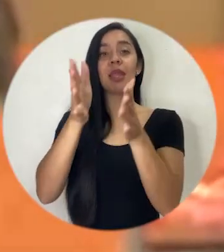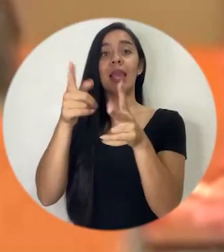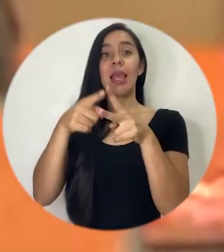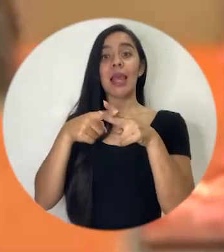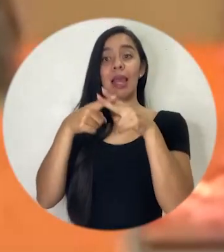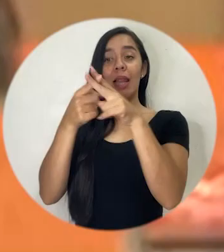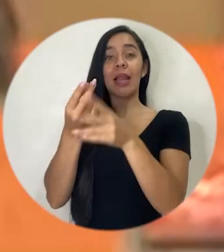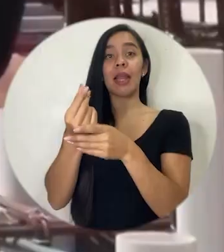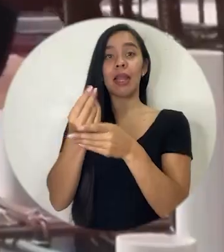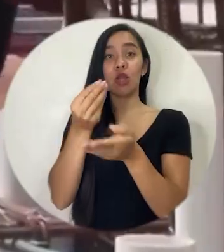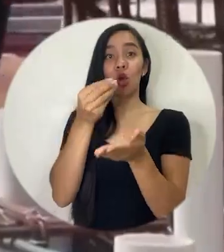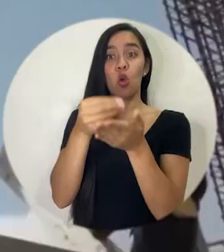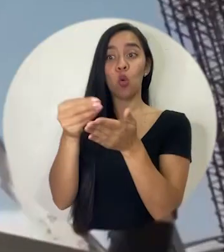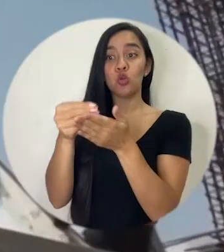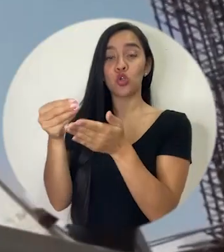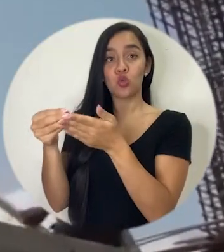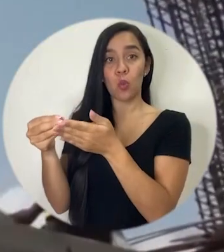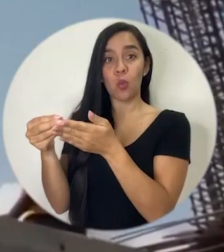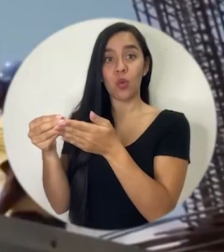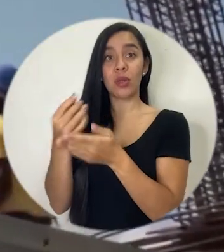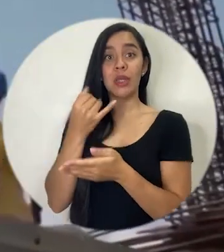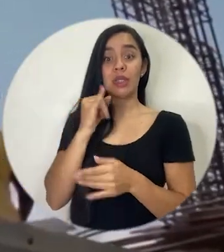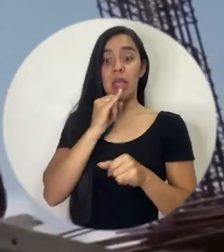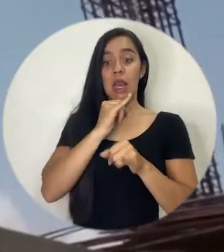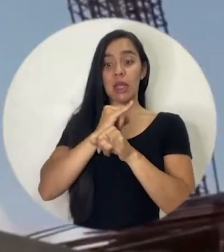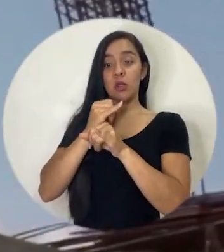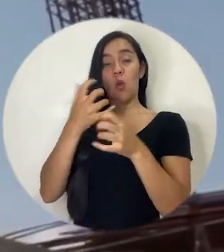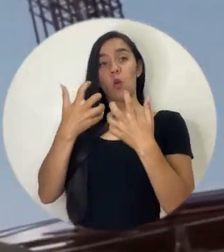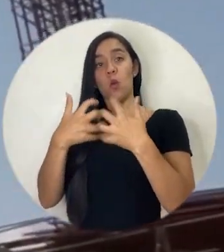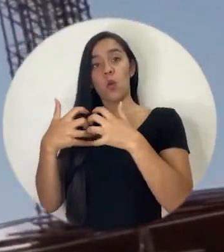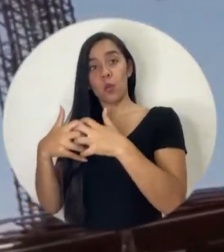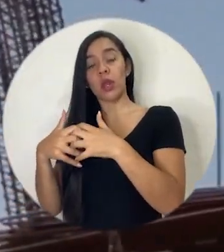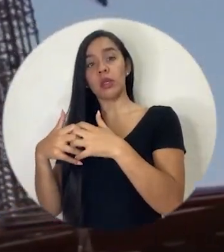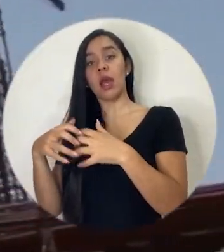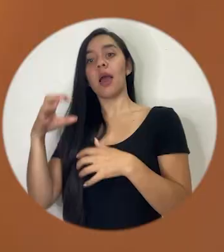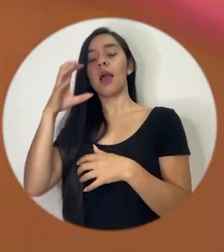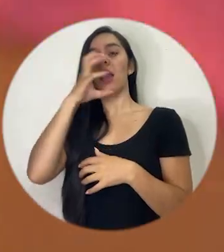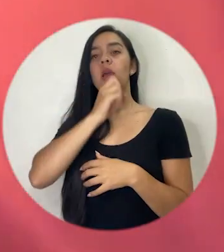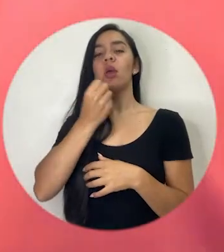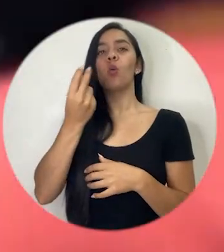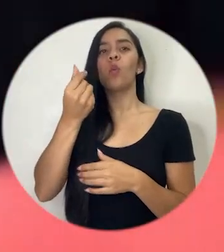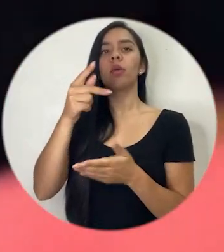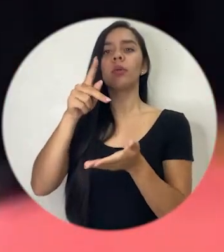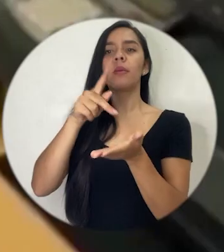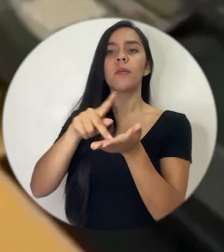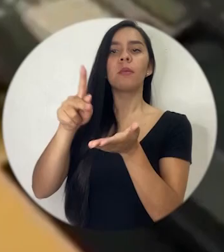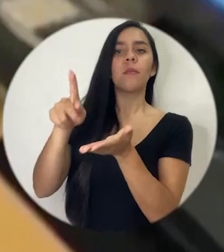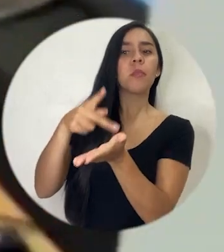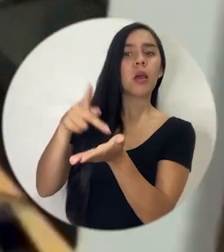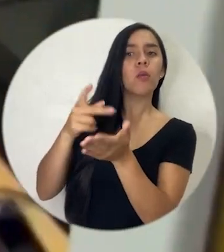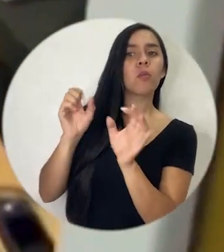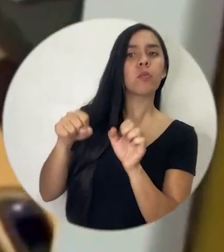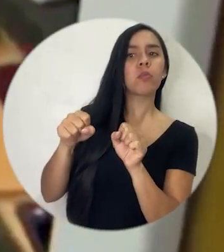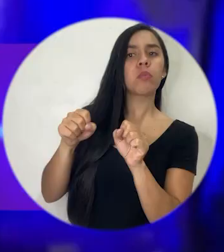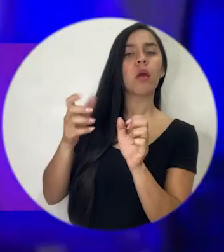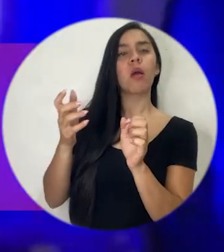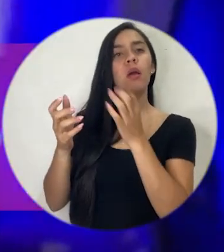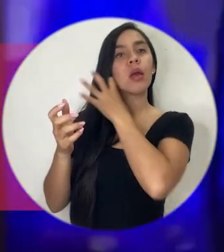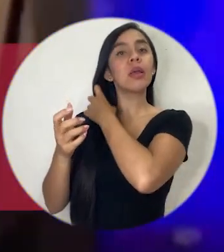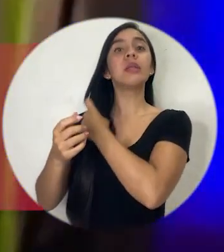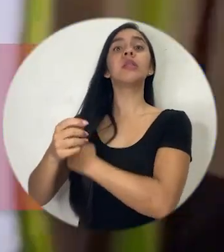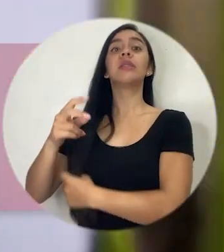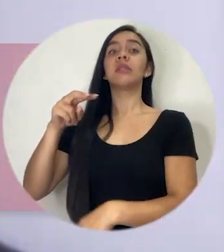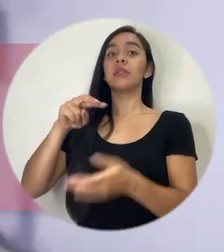si los entes que prestan se fijaran en la capacidad de pago y le prestan a gente con capacidad de pago no tienen por qué